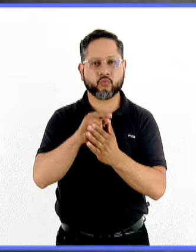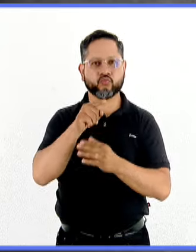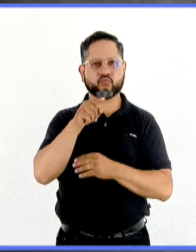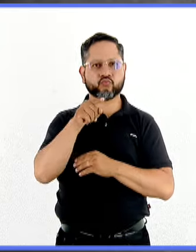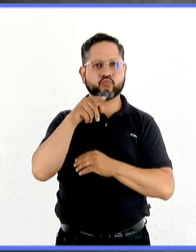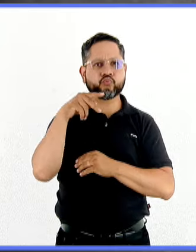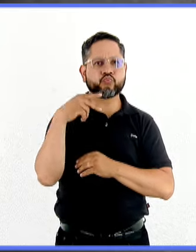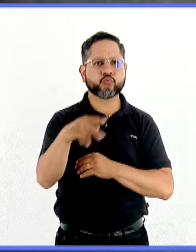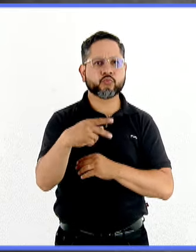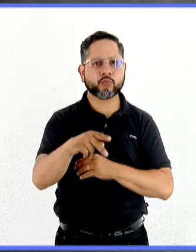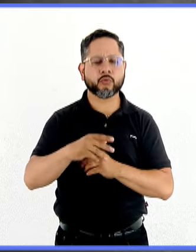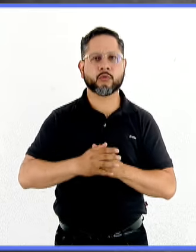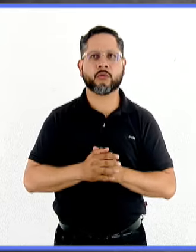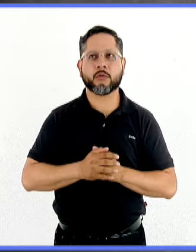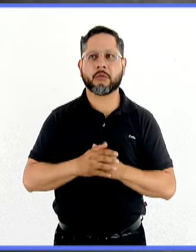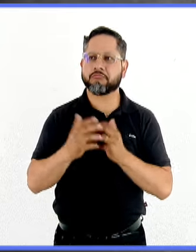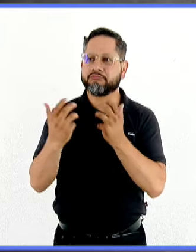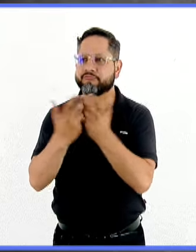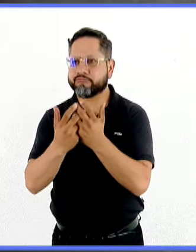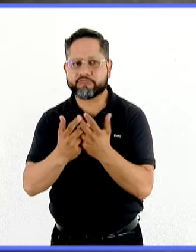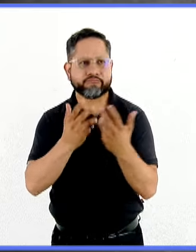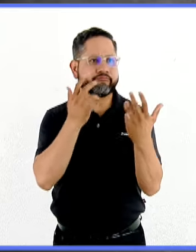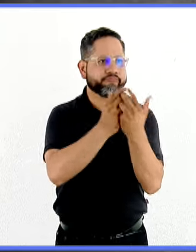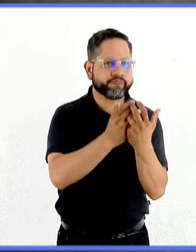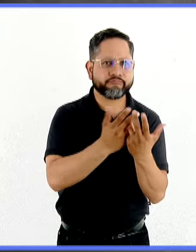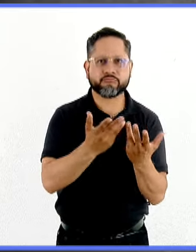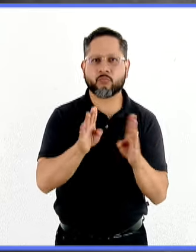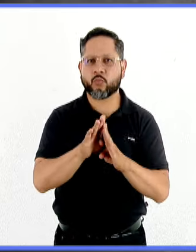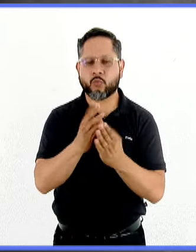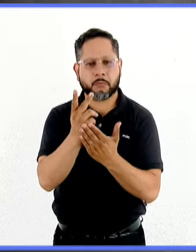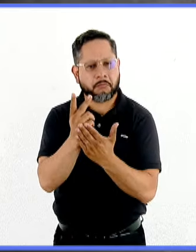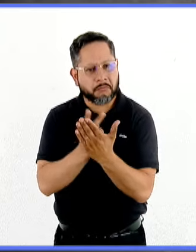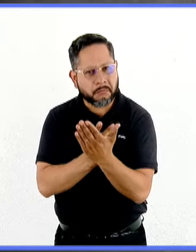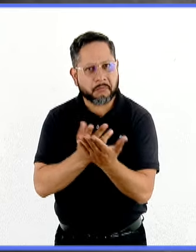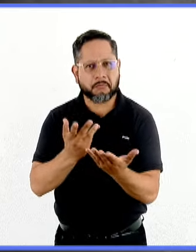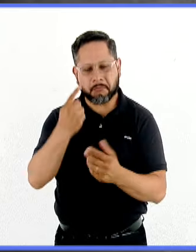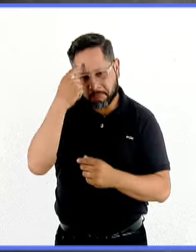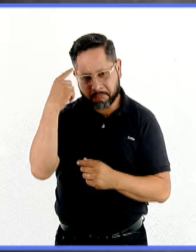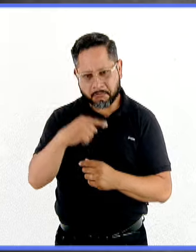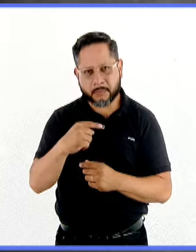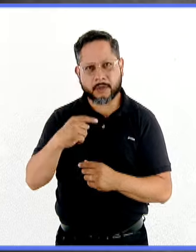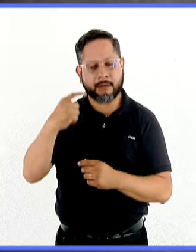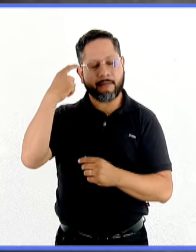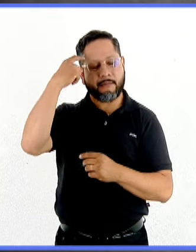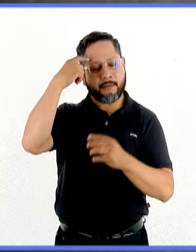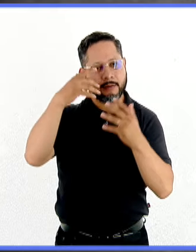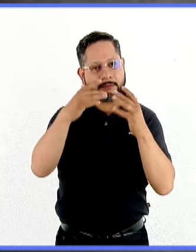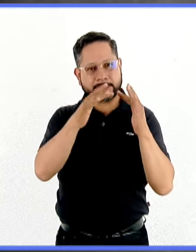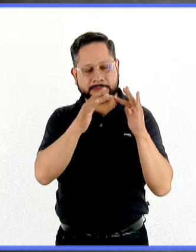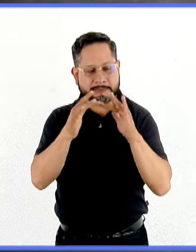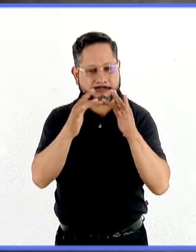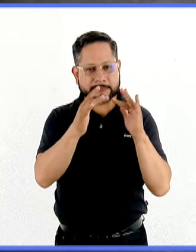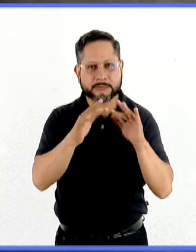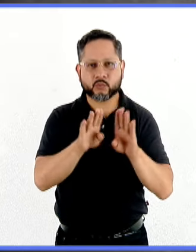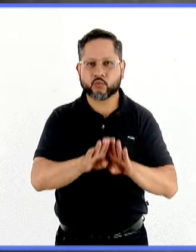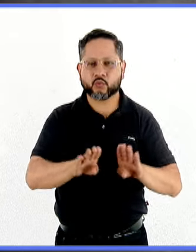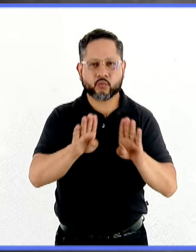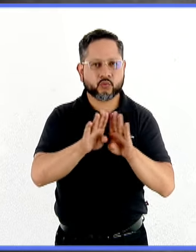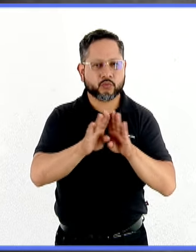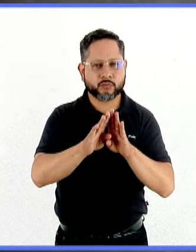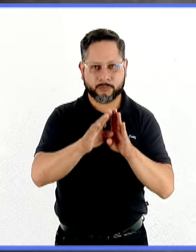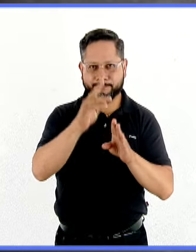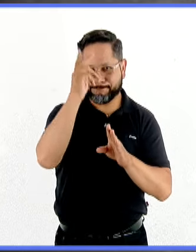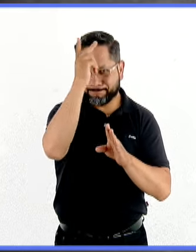para cuestiones como la adaptación, la planeación, o sea, muchas situaciones que están orientadas a la neuropsicología, ¿sí? Entonces, tenemos como